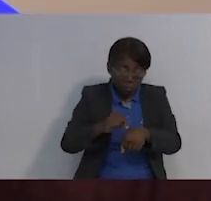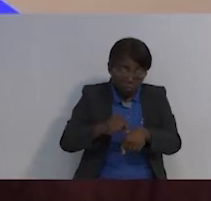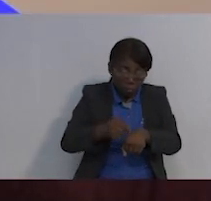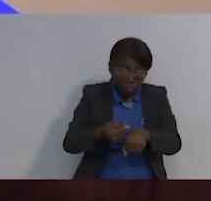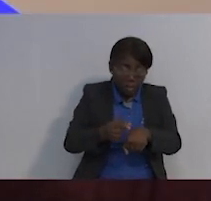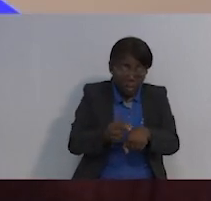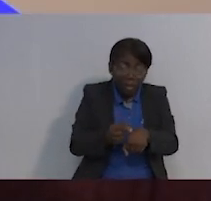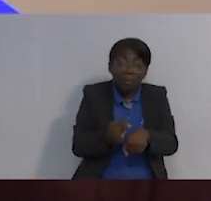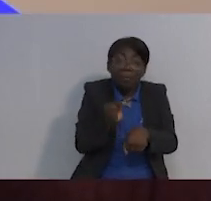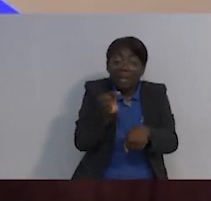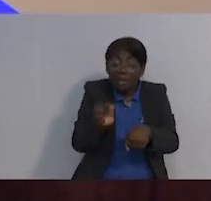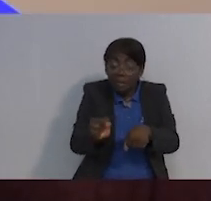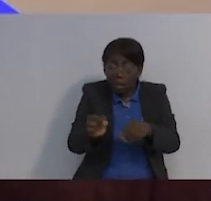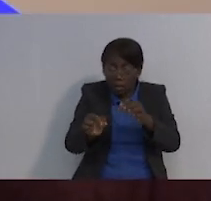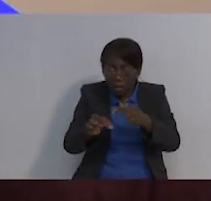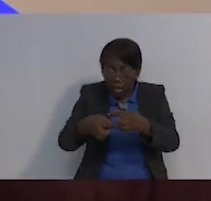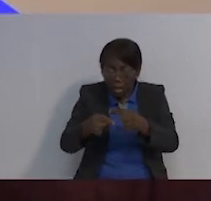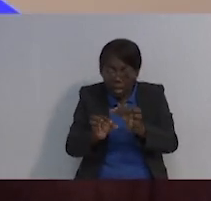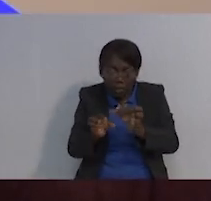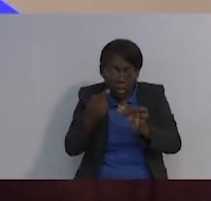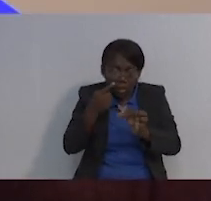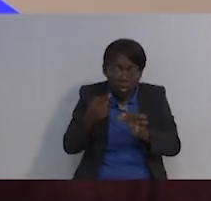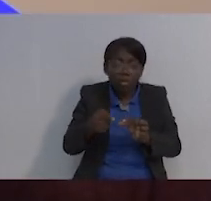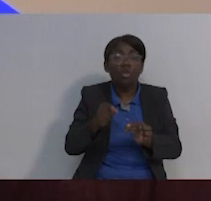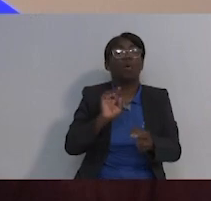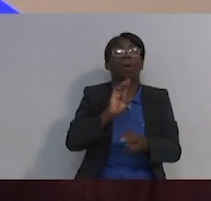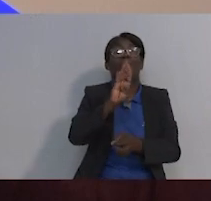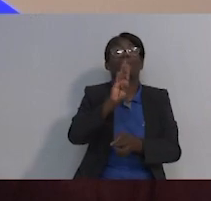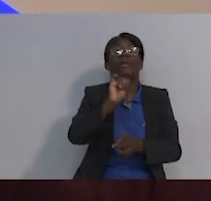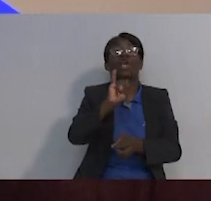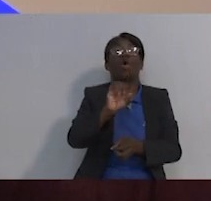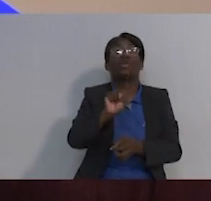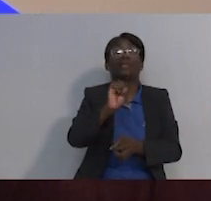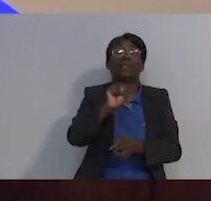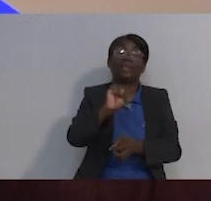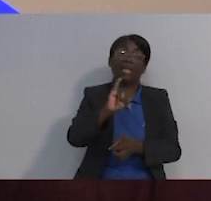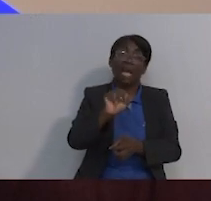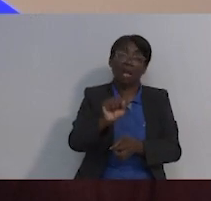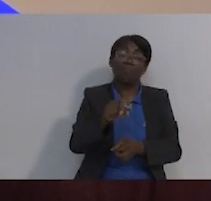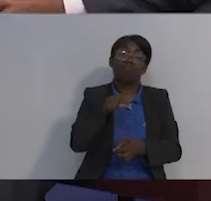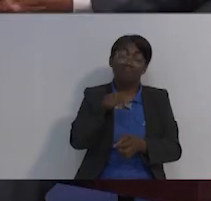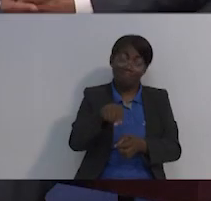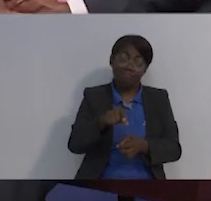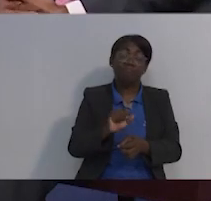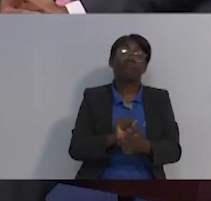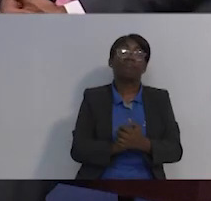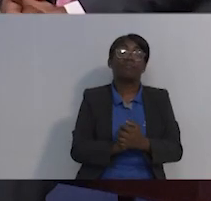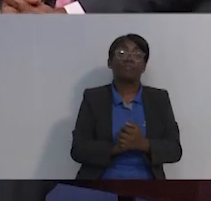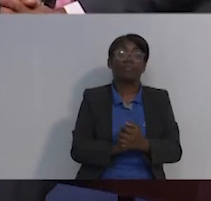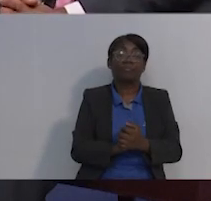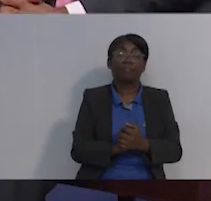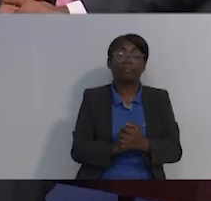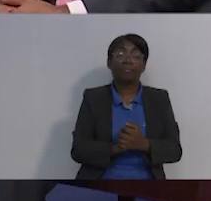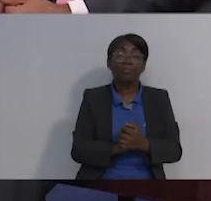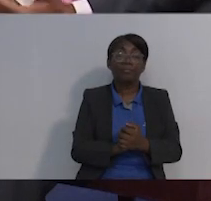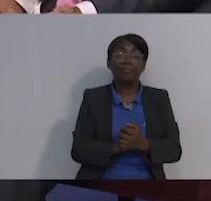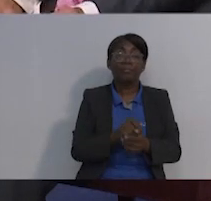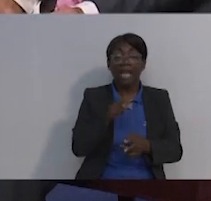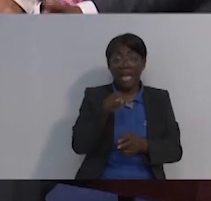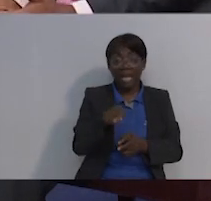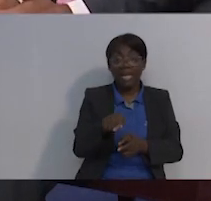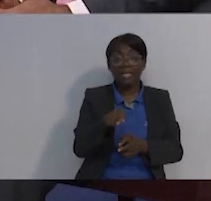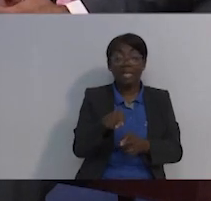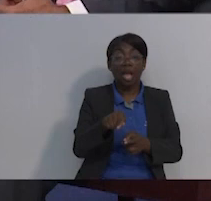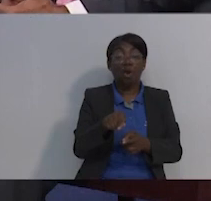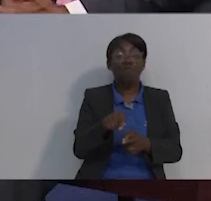y hay servicio gratuito para con dermatología hacer las biopsias de piel y descartar o confirmar cáncer de piel, que es una